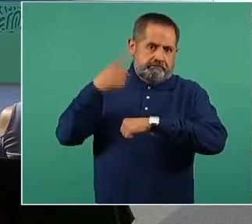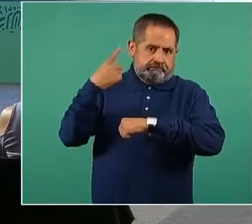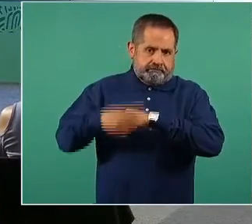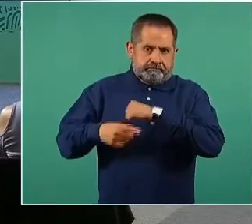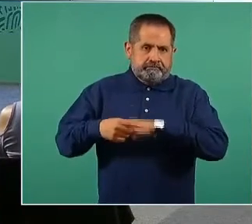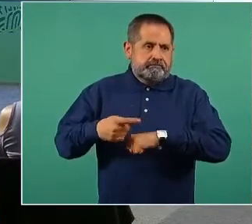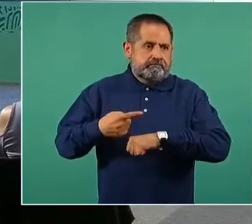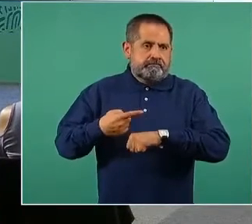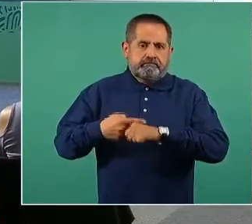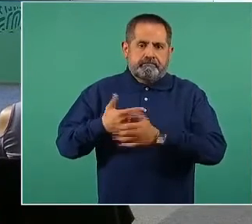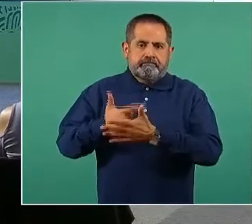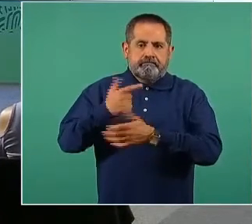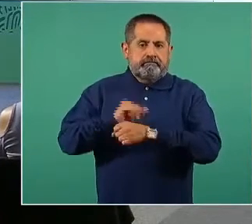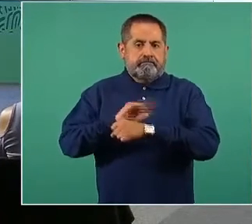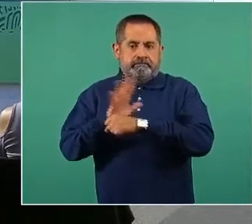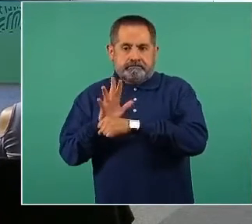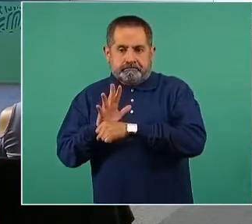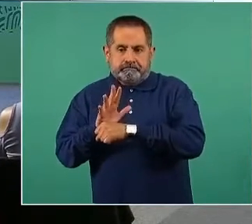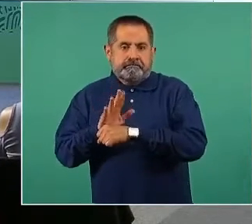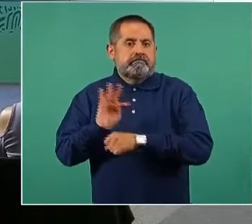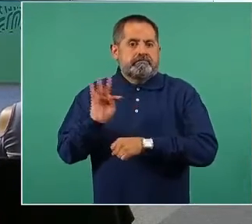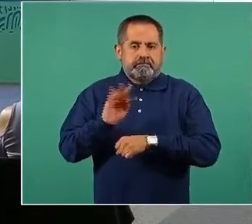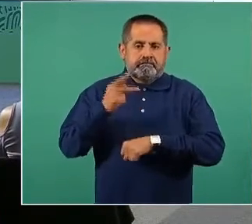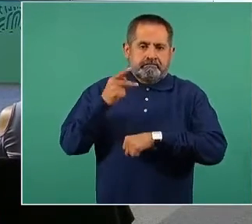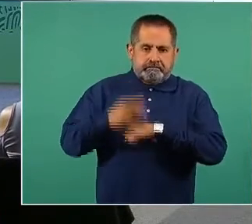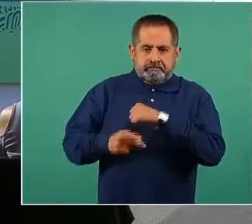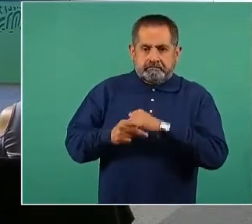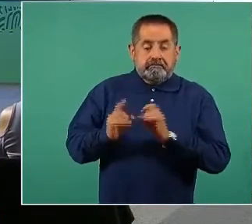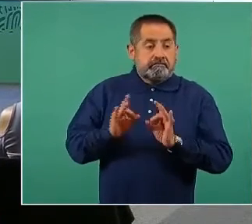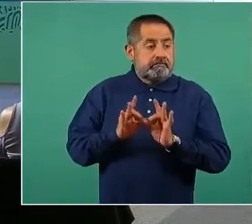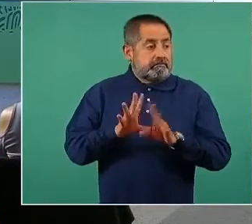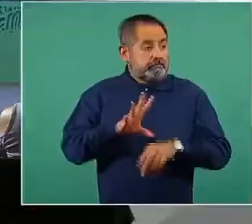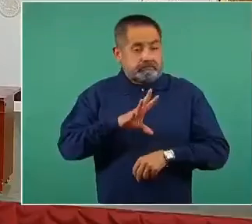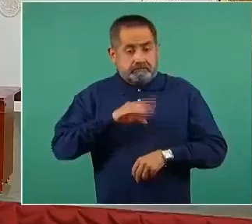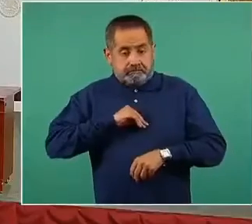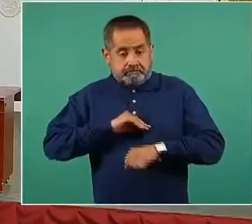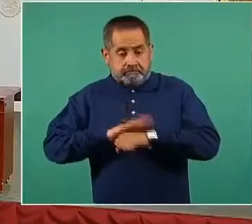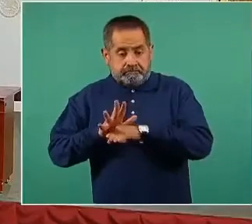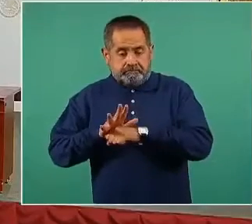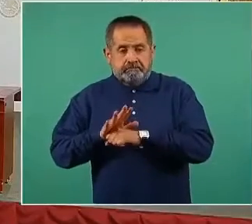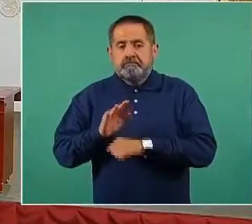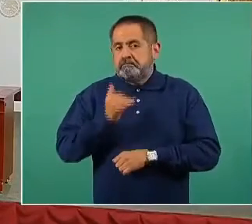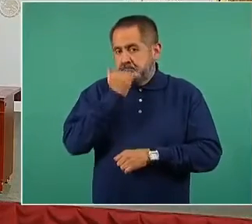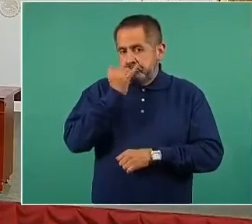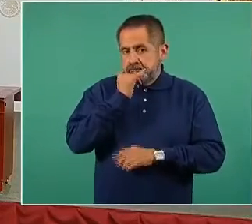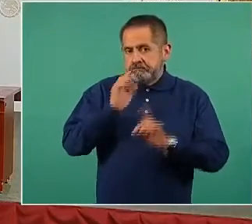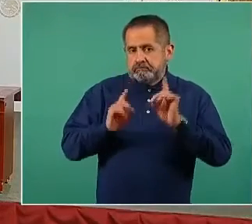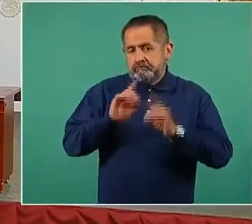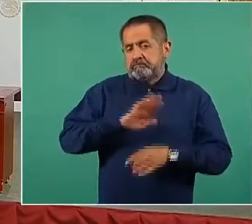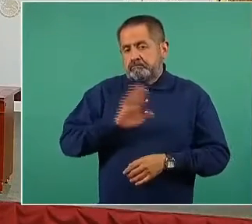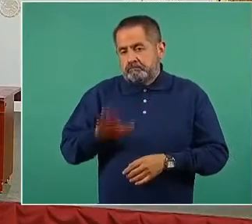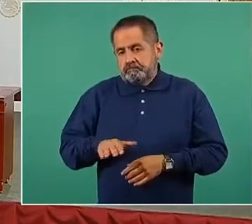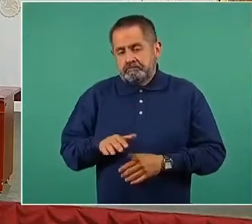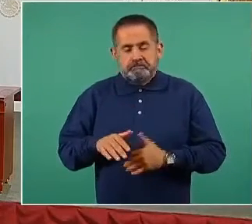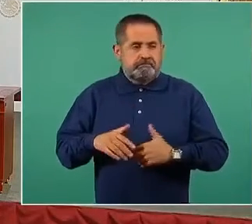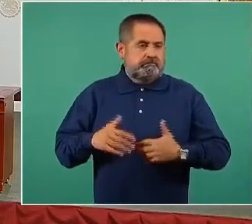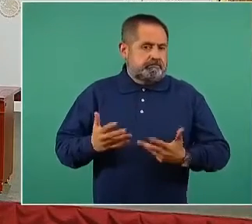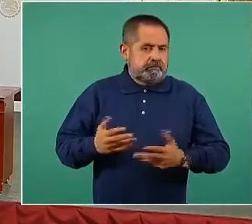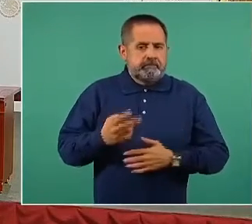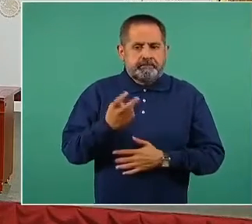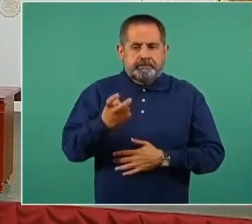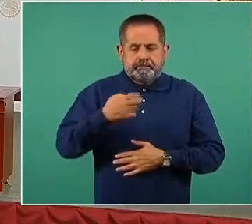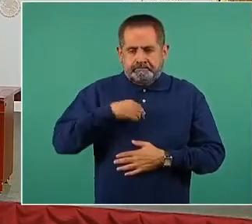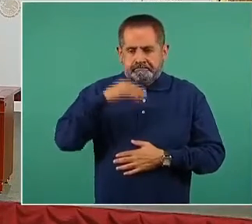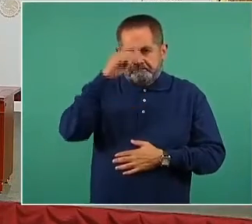de enfermar o morir por la COVID-19. Esto también nos